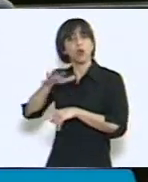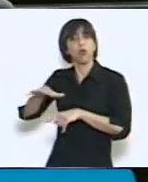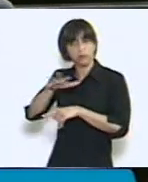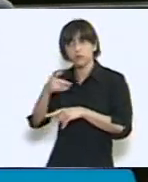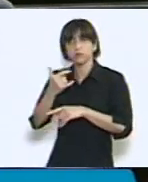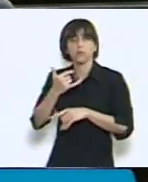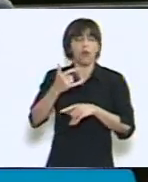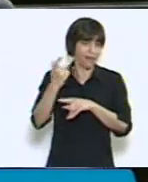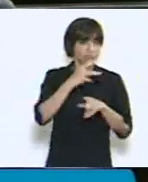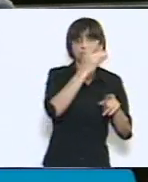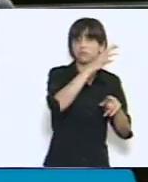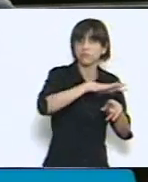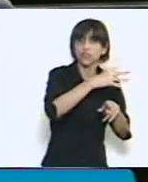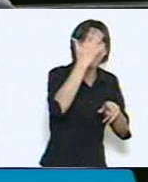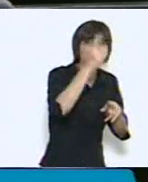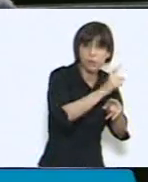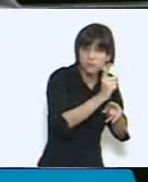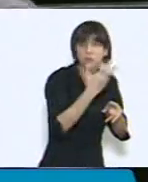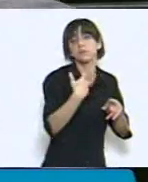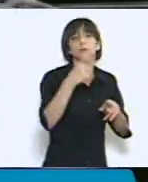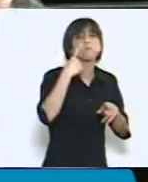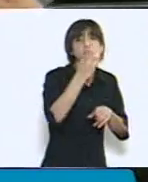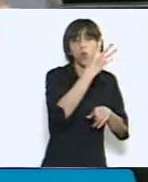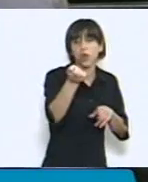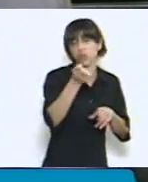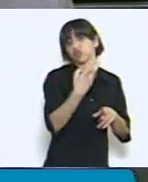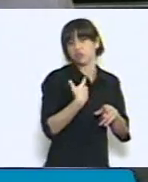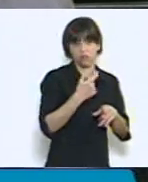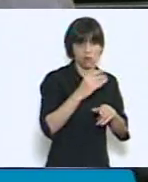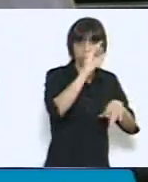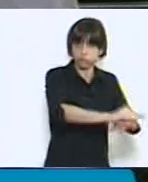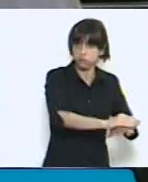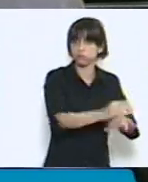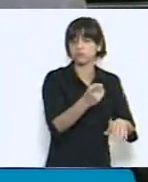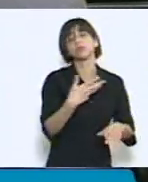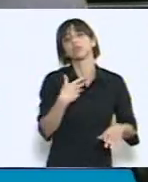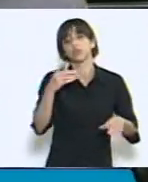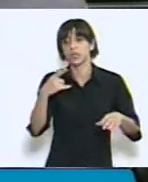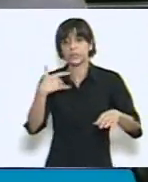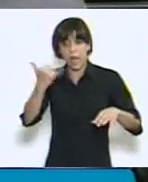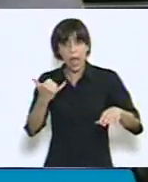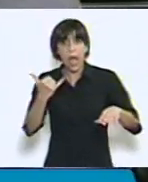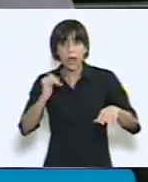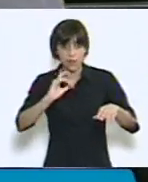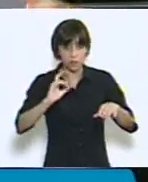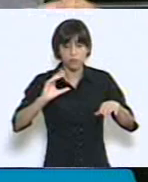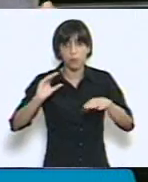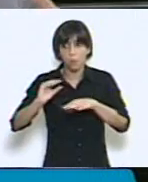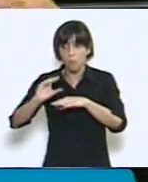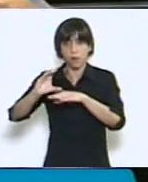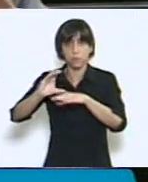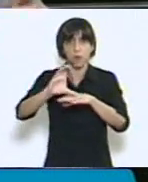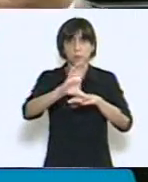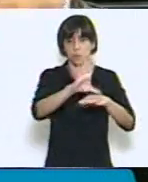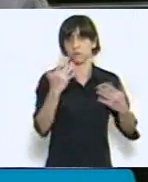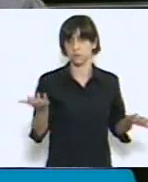San Martín y San Martín, 1.486. O sea que no solo el 30%, prácticamente se está triplicando el valor. Me parece que este